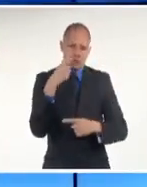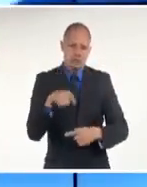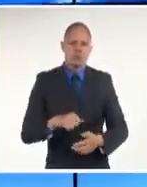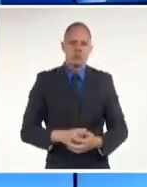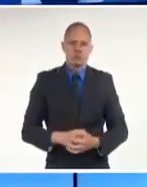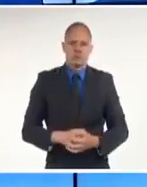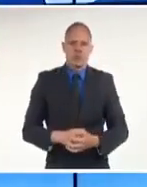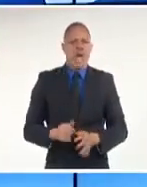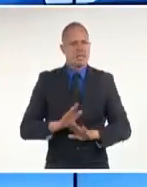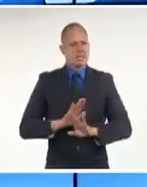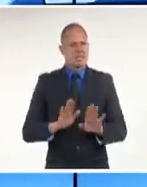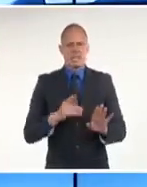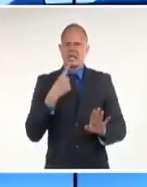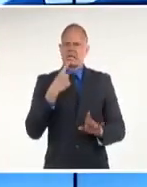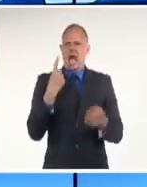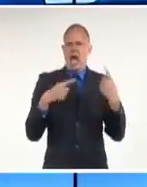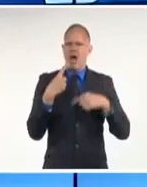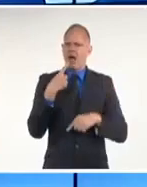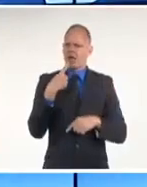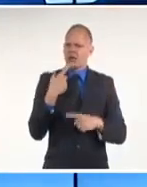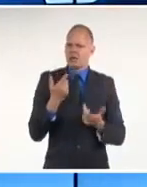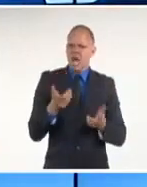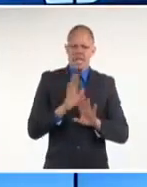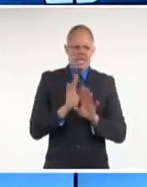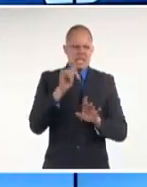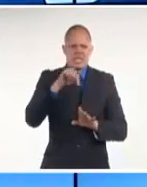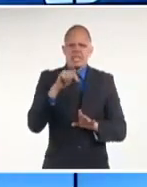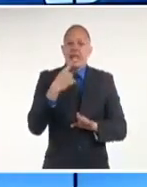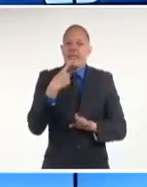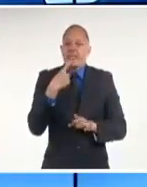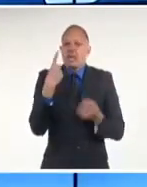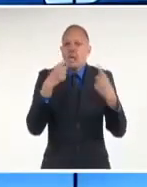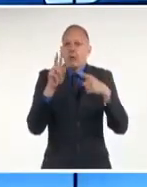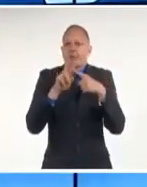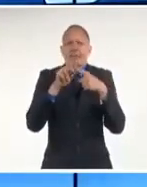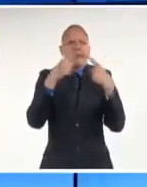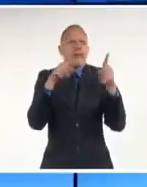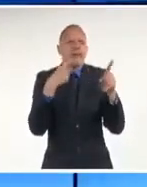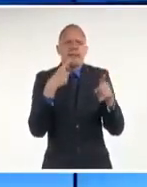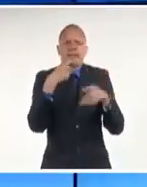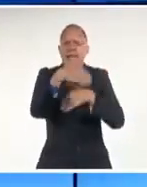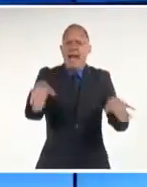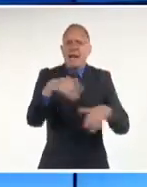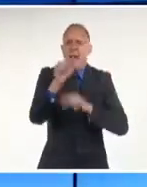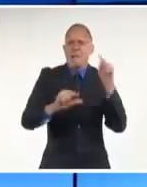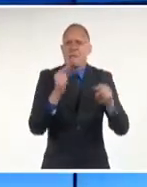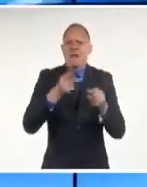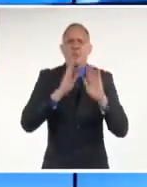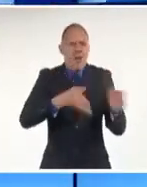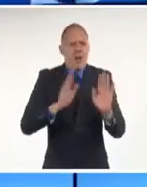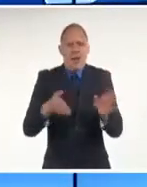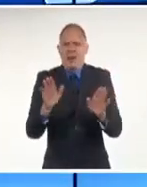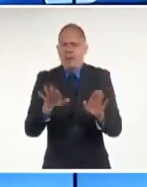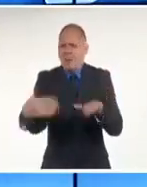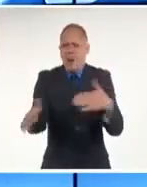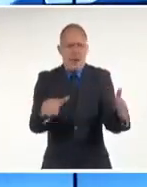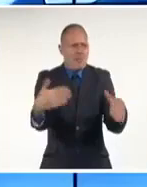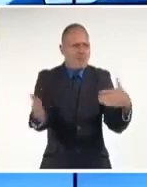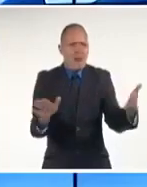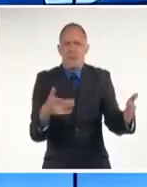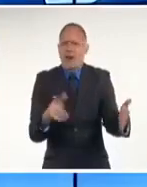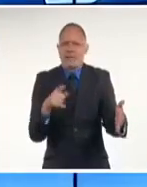fábulas de masacres silentes, de miles de muertos, de baños de sangre en las calles y otros bulos, o mentiras, que como prefiero llamarle.